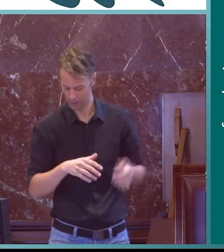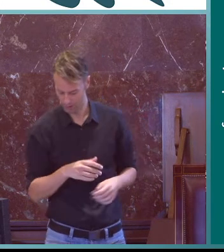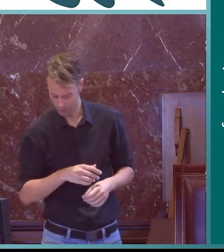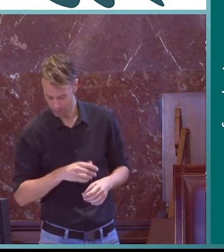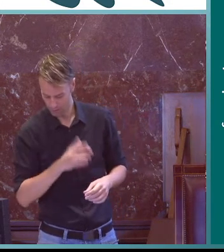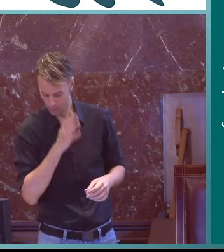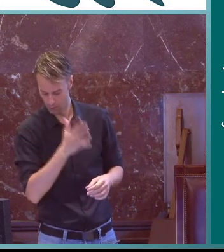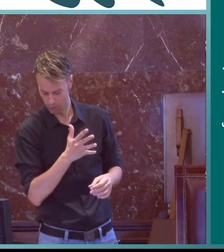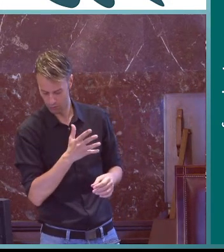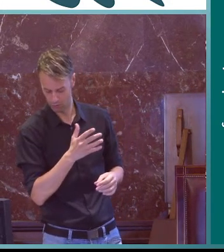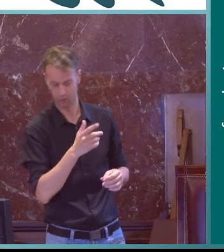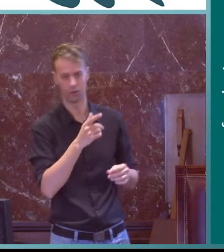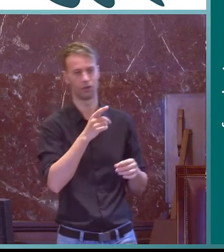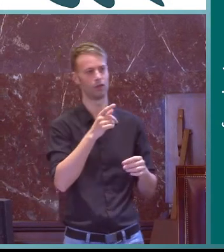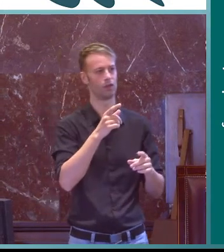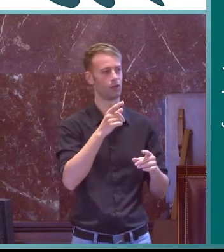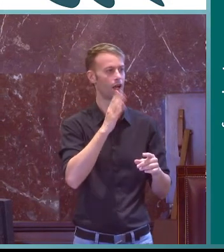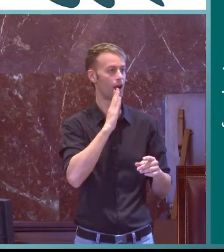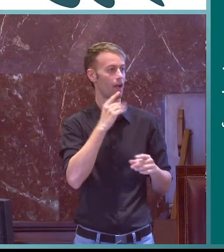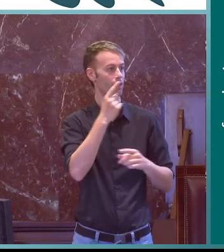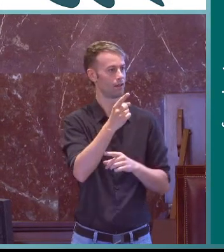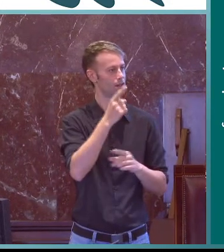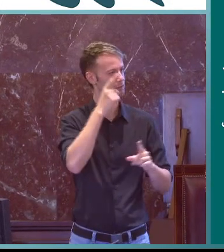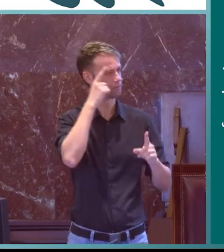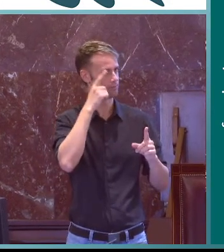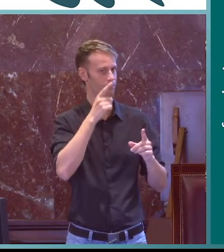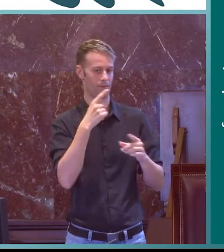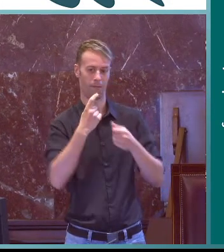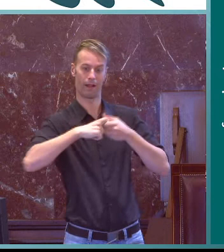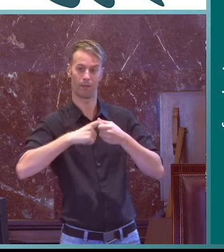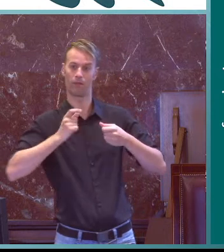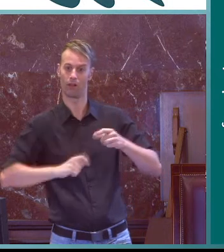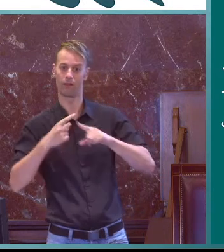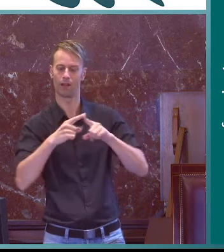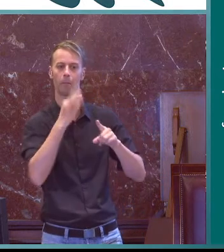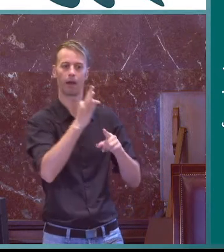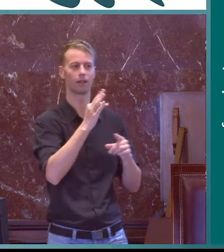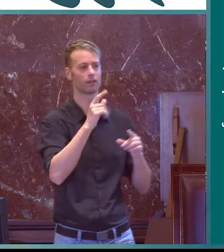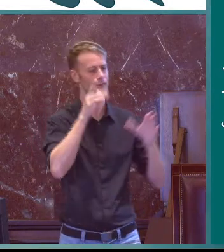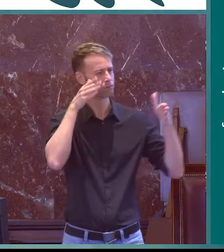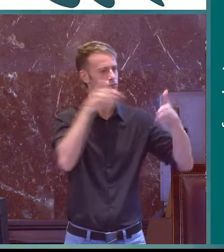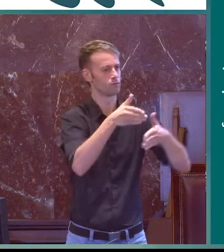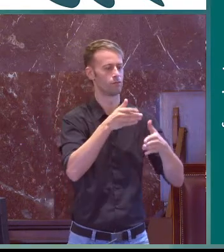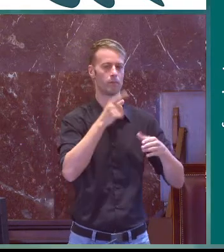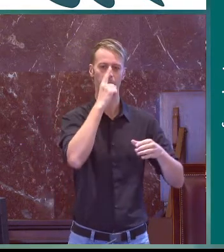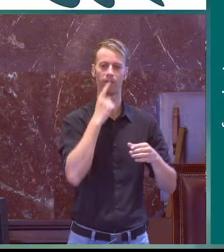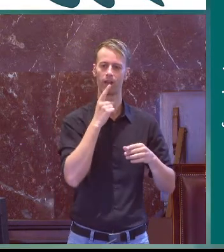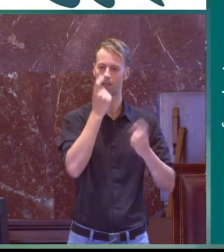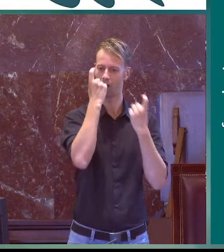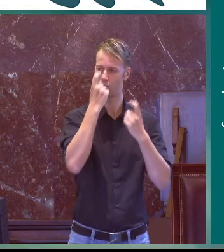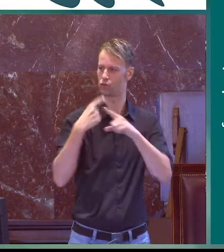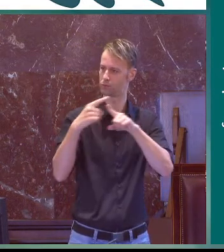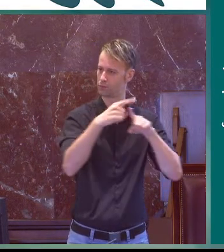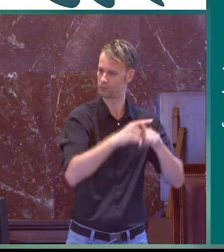era un tipo de trabajo que tenía que tener una perspectiva transversal. Como he dicho antes, todos los profesionales que participaron,